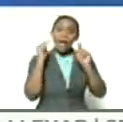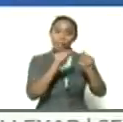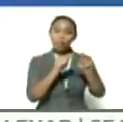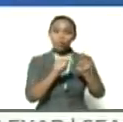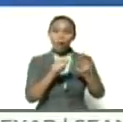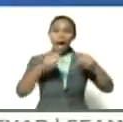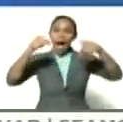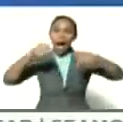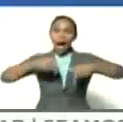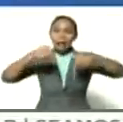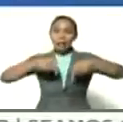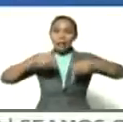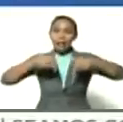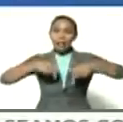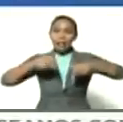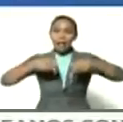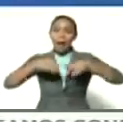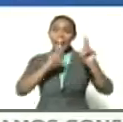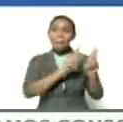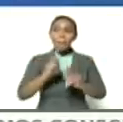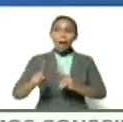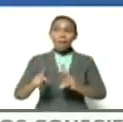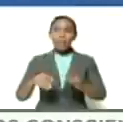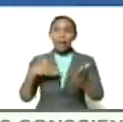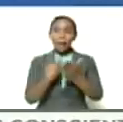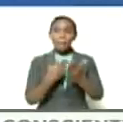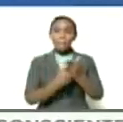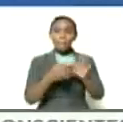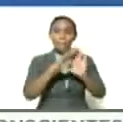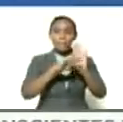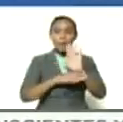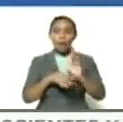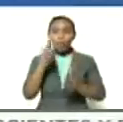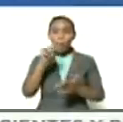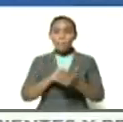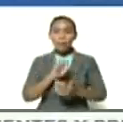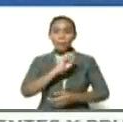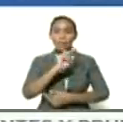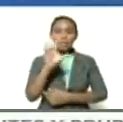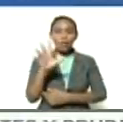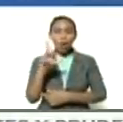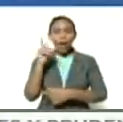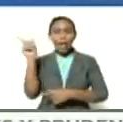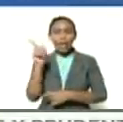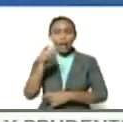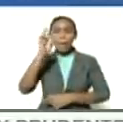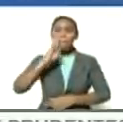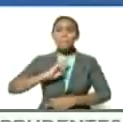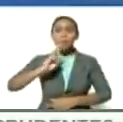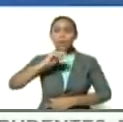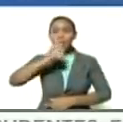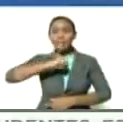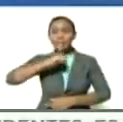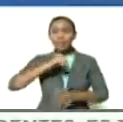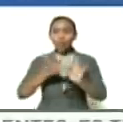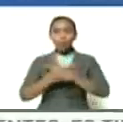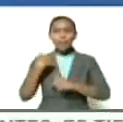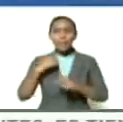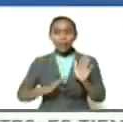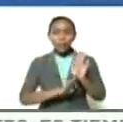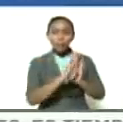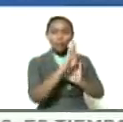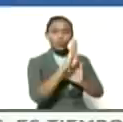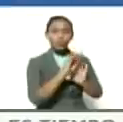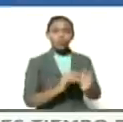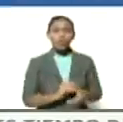aquí para que el plan de la patria 2025 en condiciones de resistencia se desarrolle